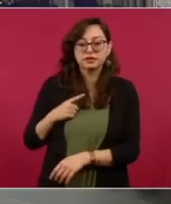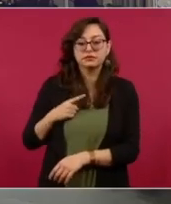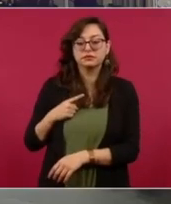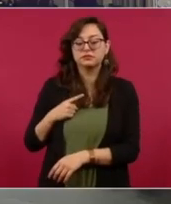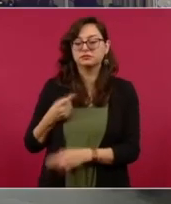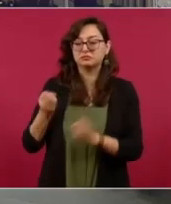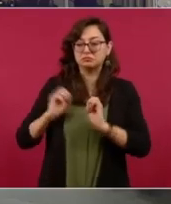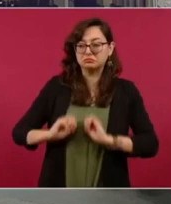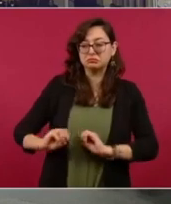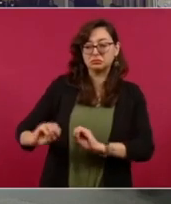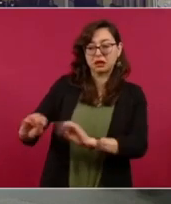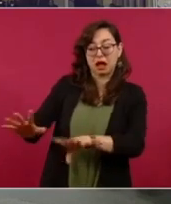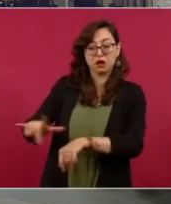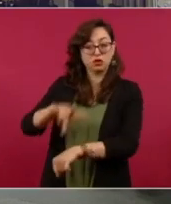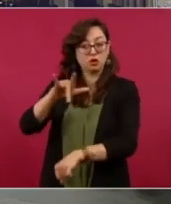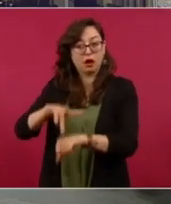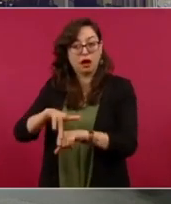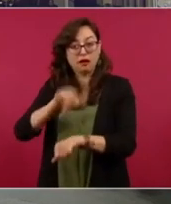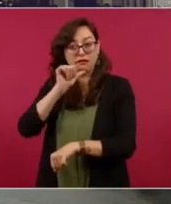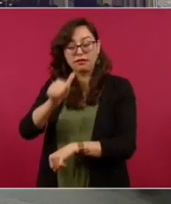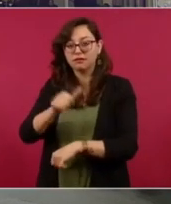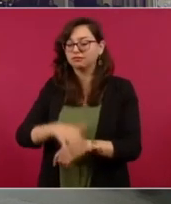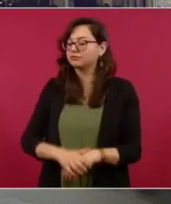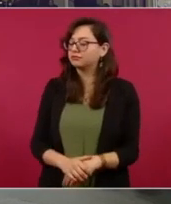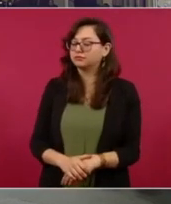purifique la vida pública.